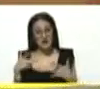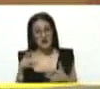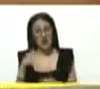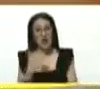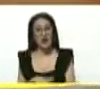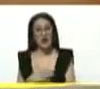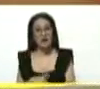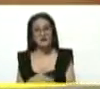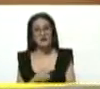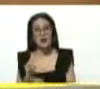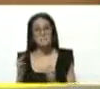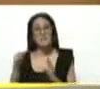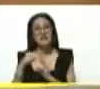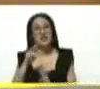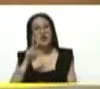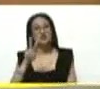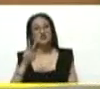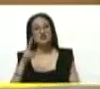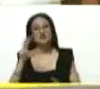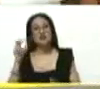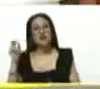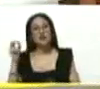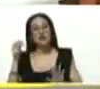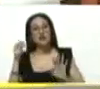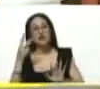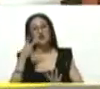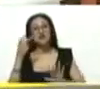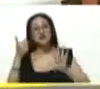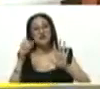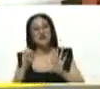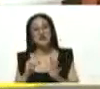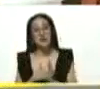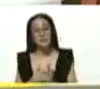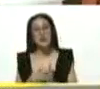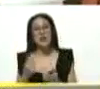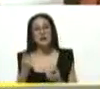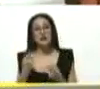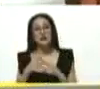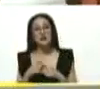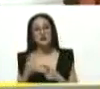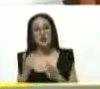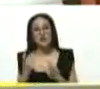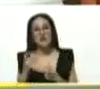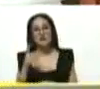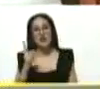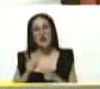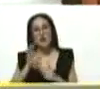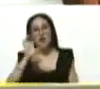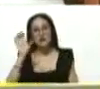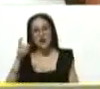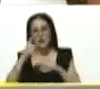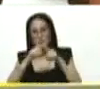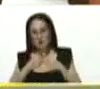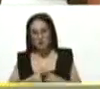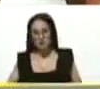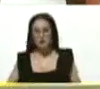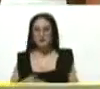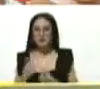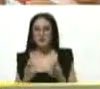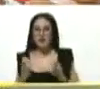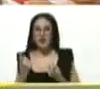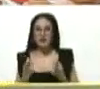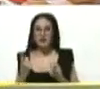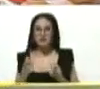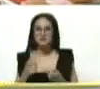La meta era doscientos sesenta mil. Bueno, todavía falta el cómputo de varios estados. en las